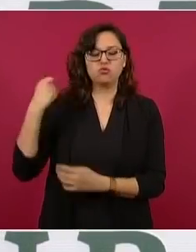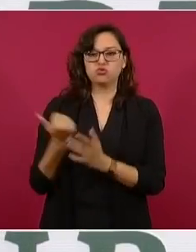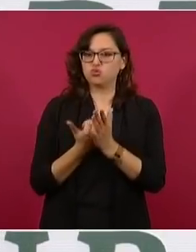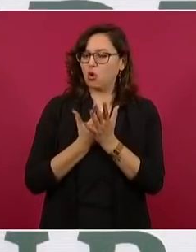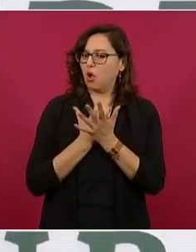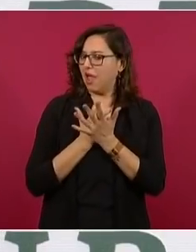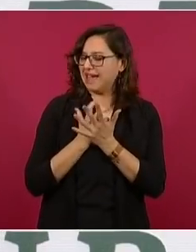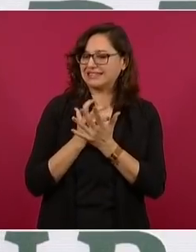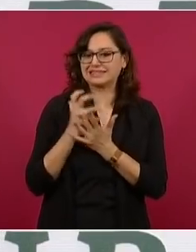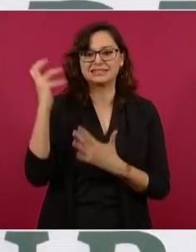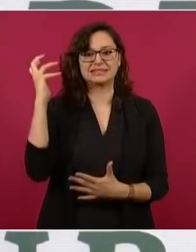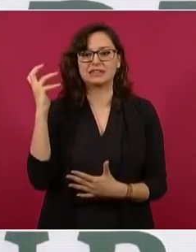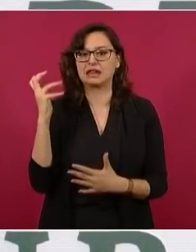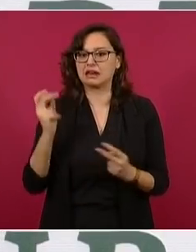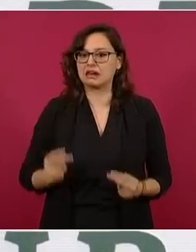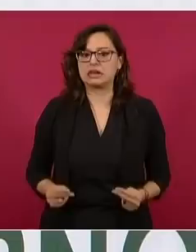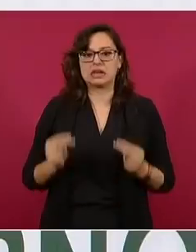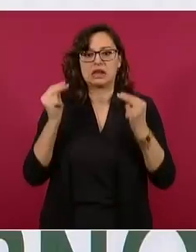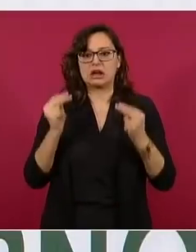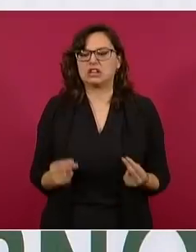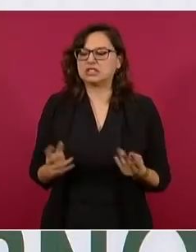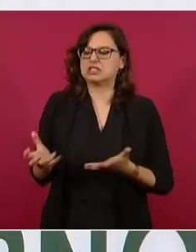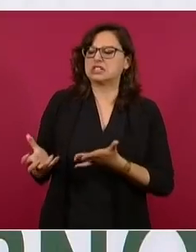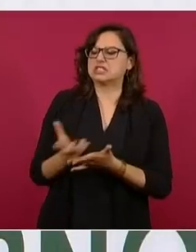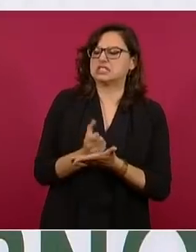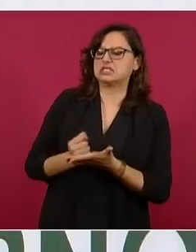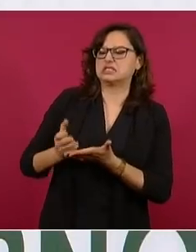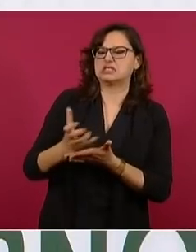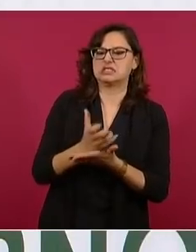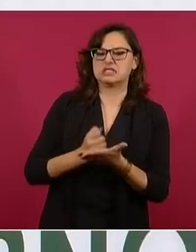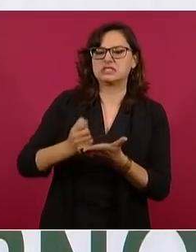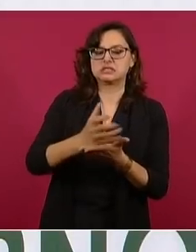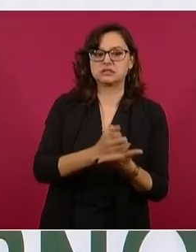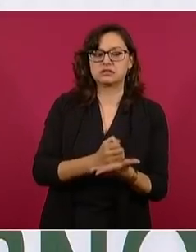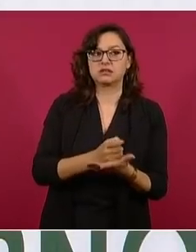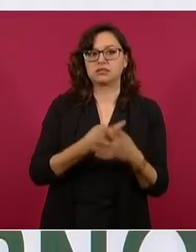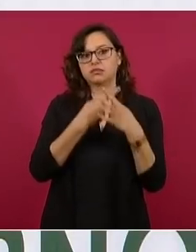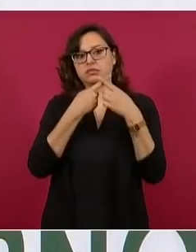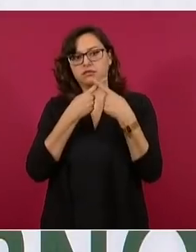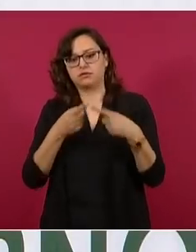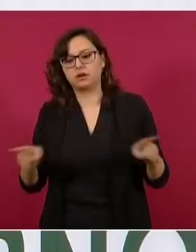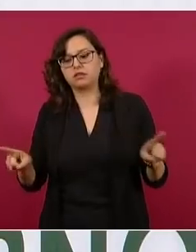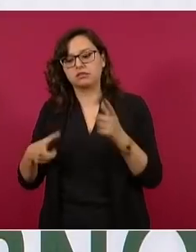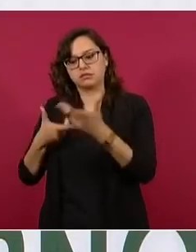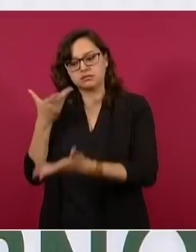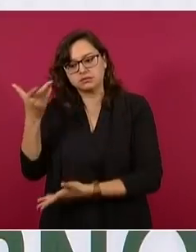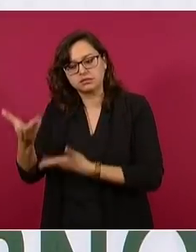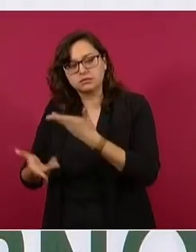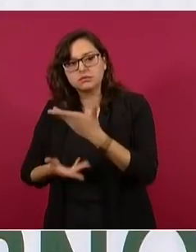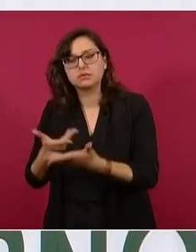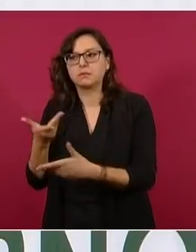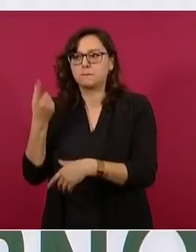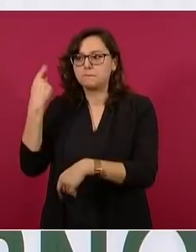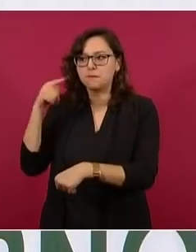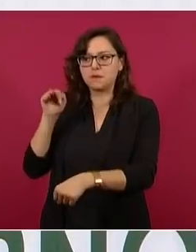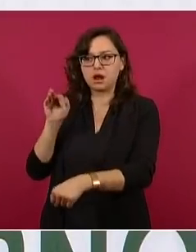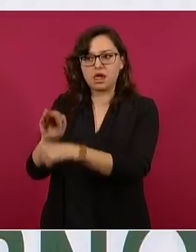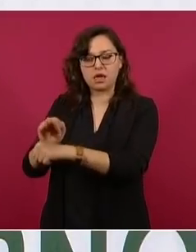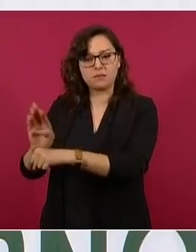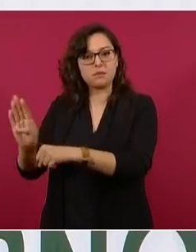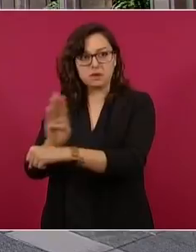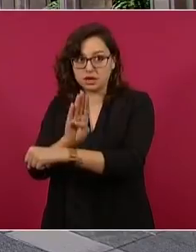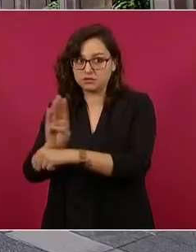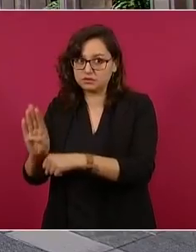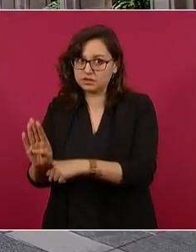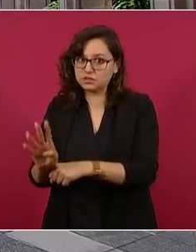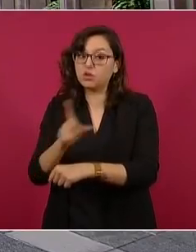de lucro y de ganancia y no el servicio en beneficio del pueblo. En